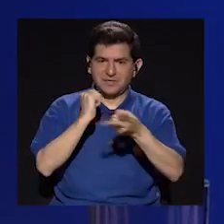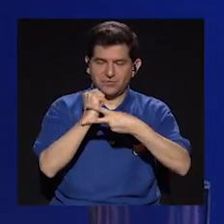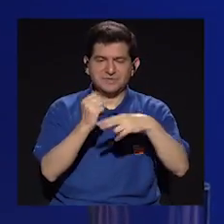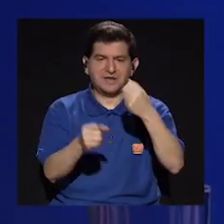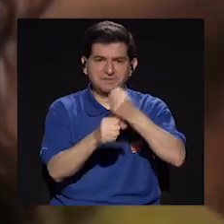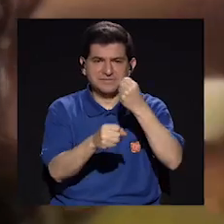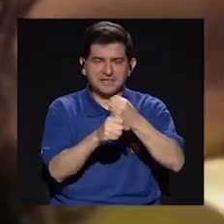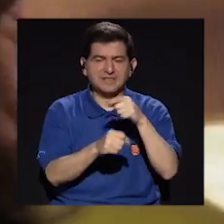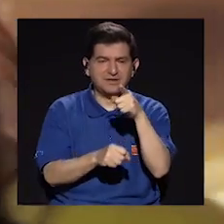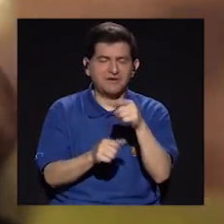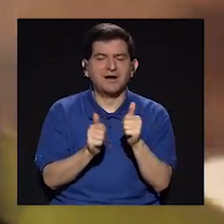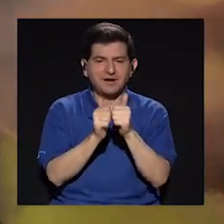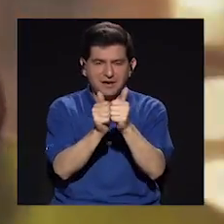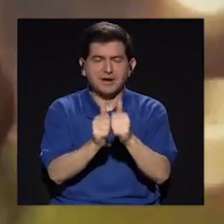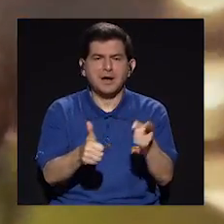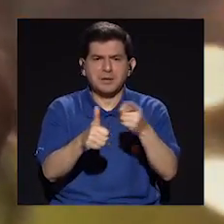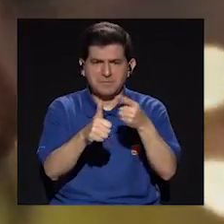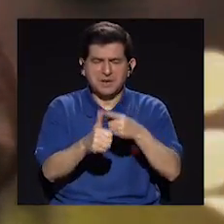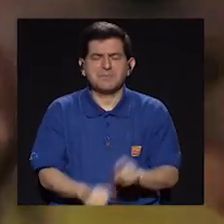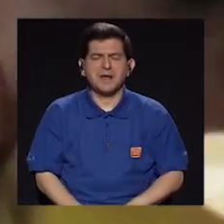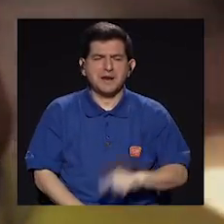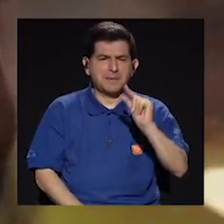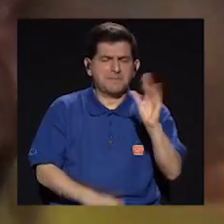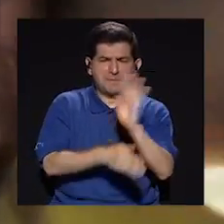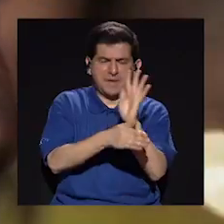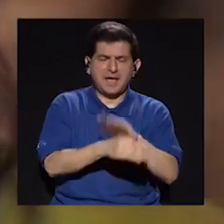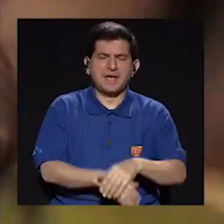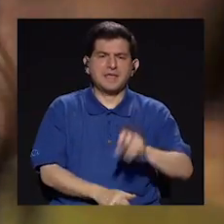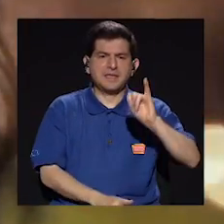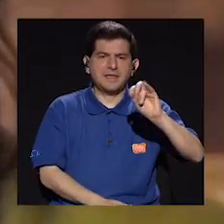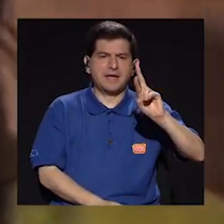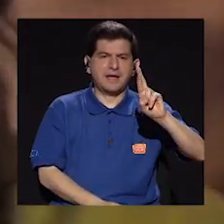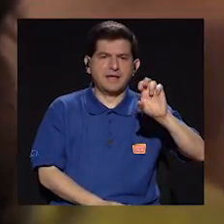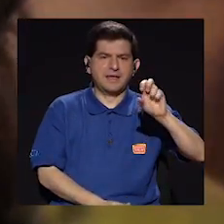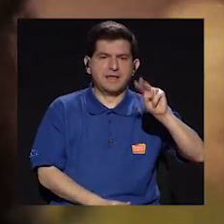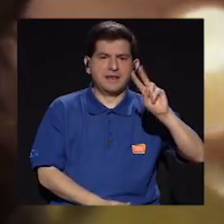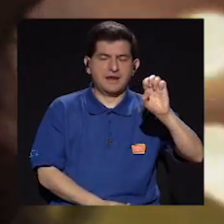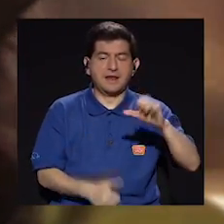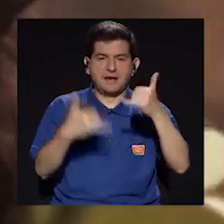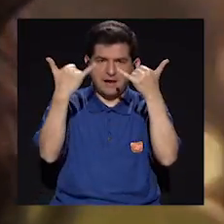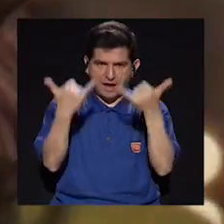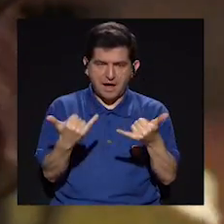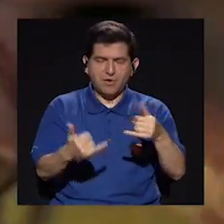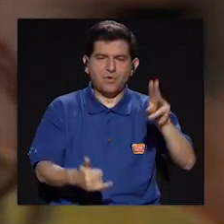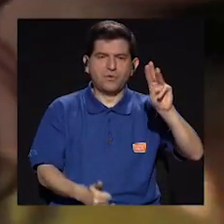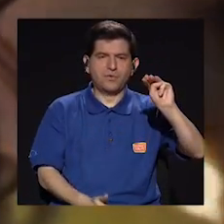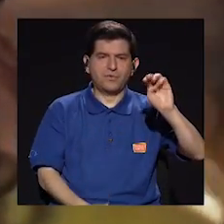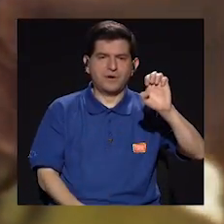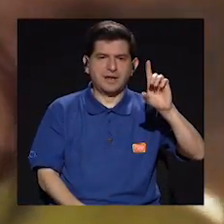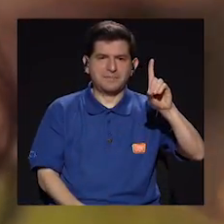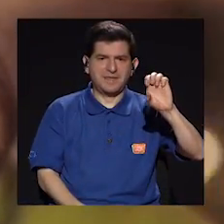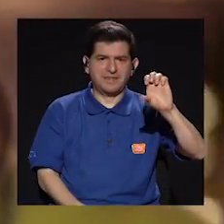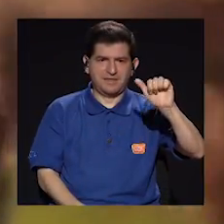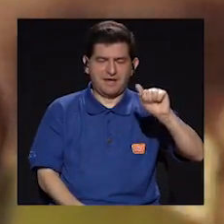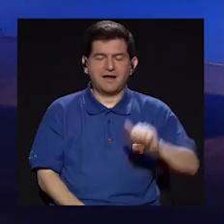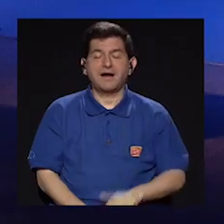segunda vez que trabaja con vos, primero en el corto Irene y ahora en Medea, y que en ambos casos,